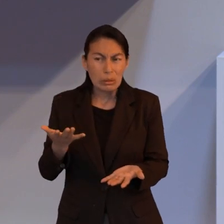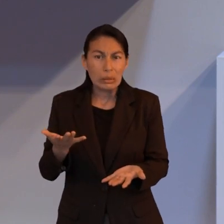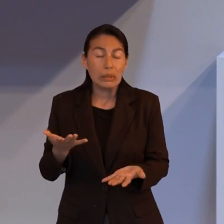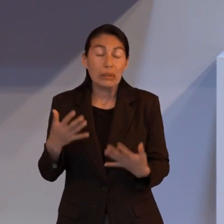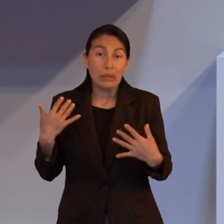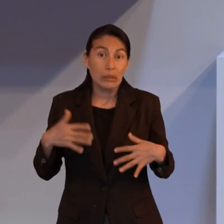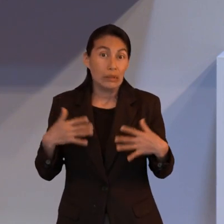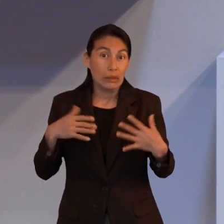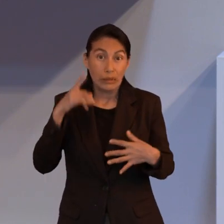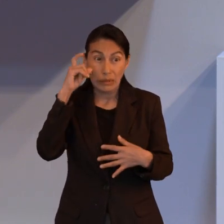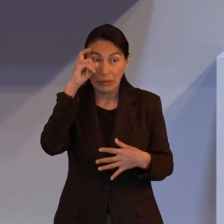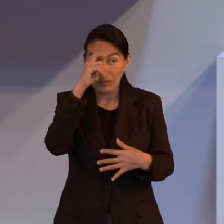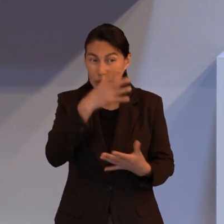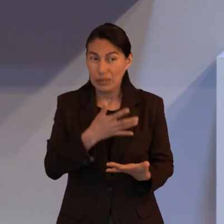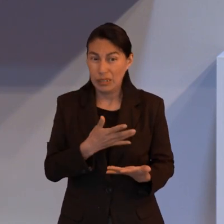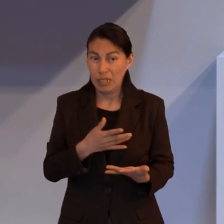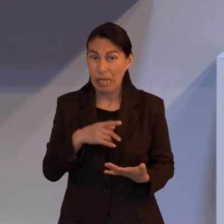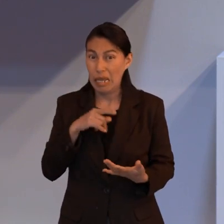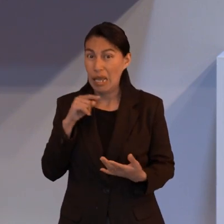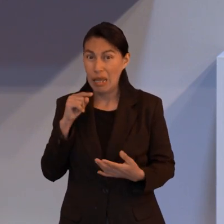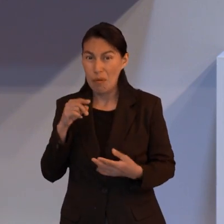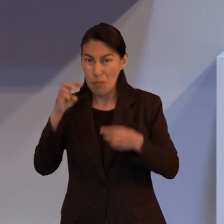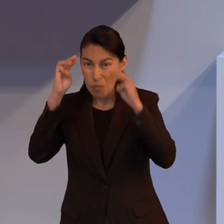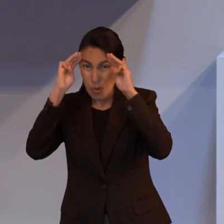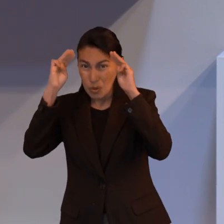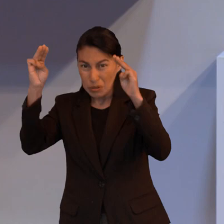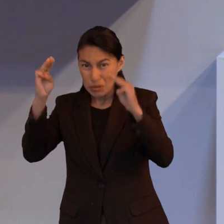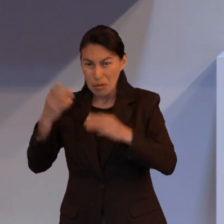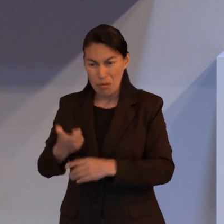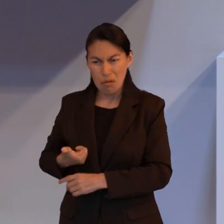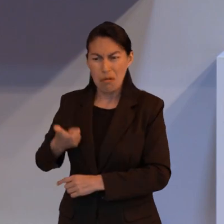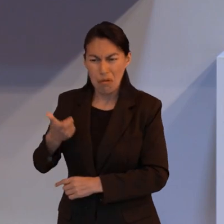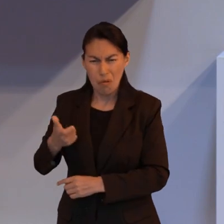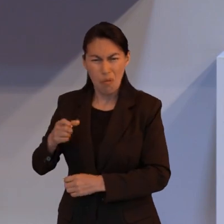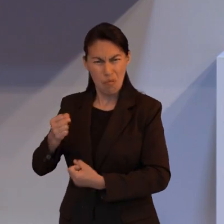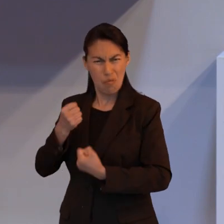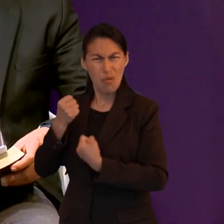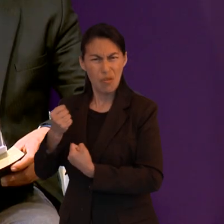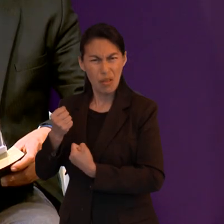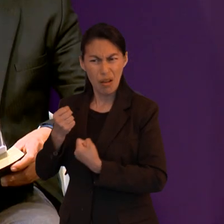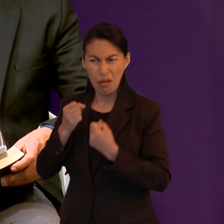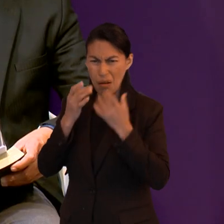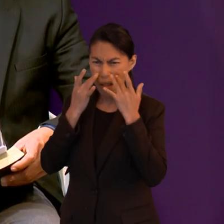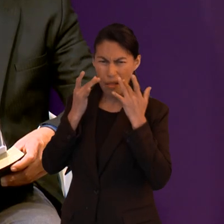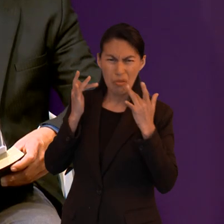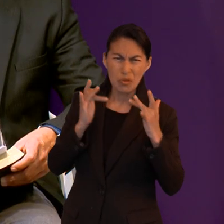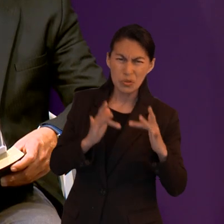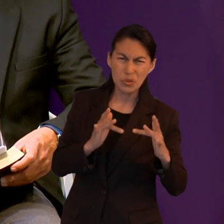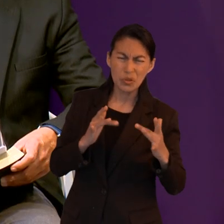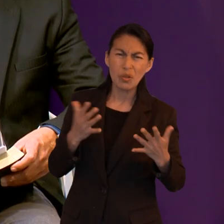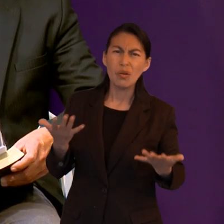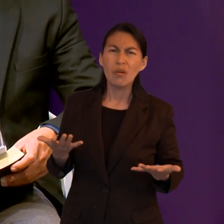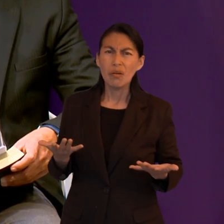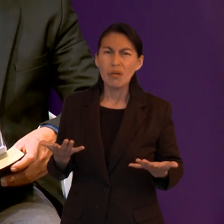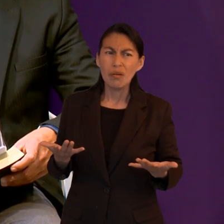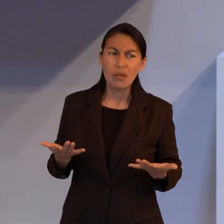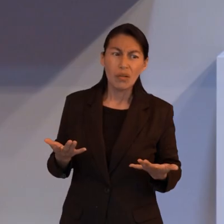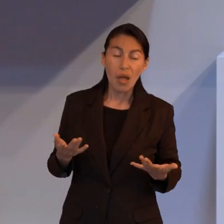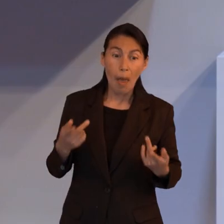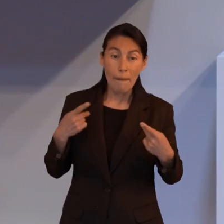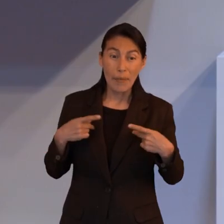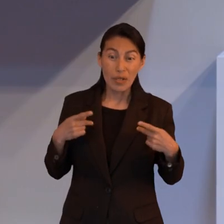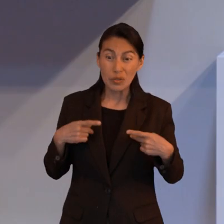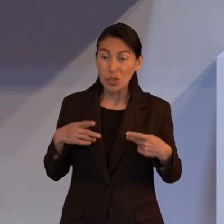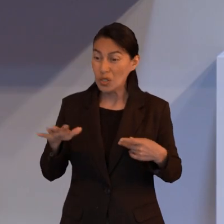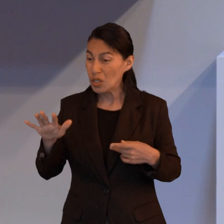pues así nosotros pensando racionalmente quizá pues no fue la más correcta él dejó muchas cosas que tenía